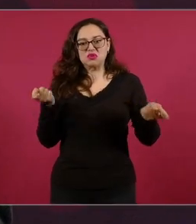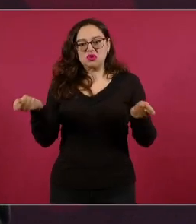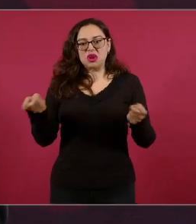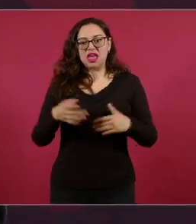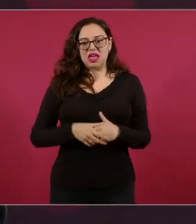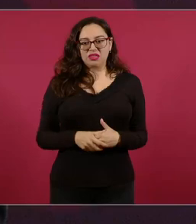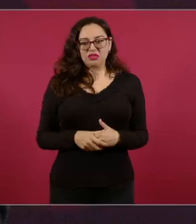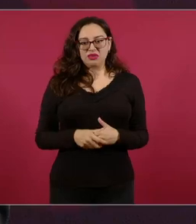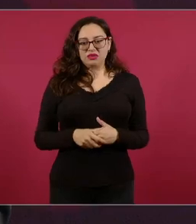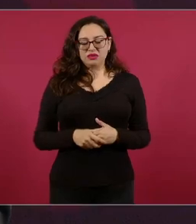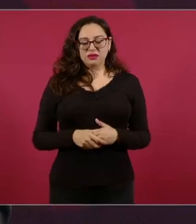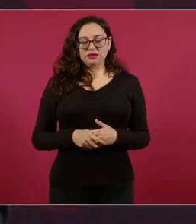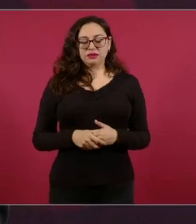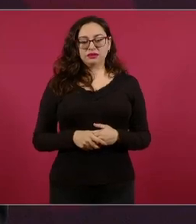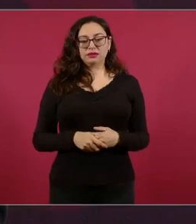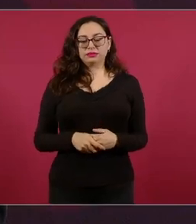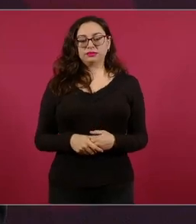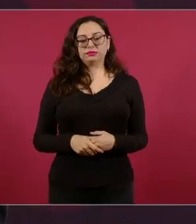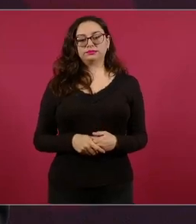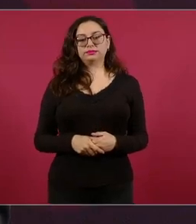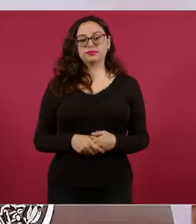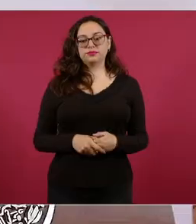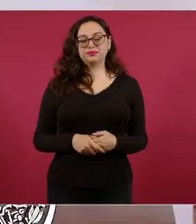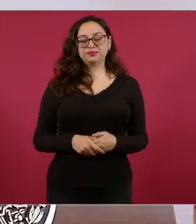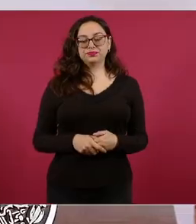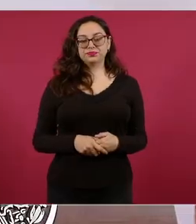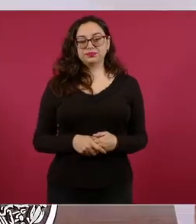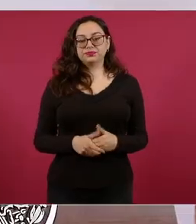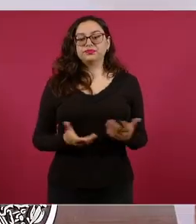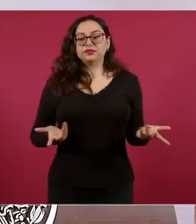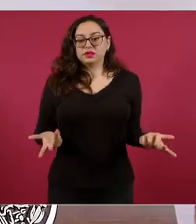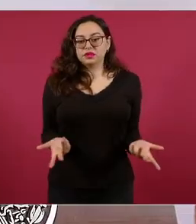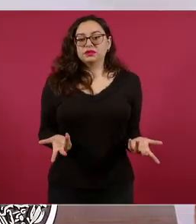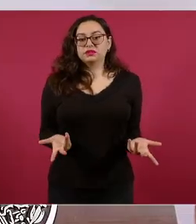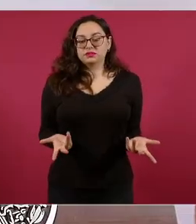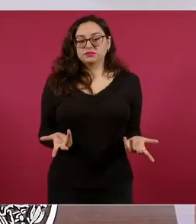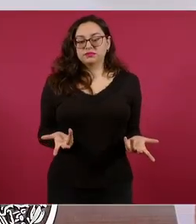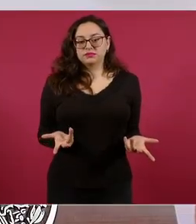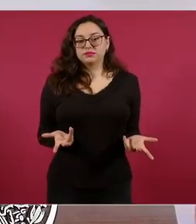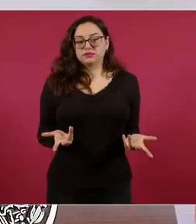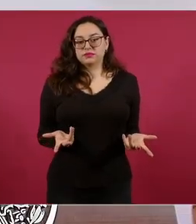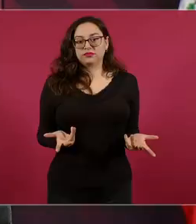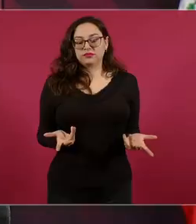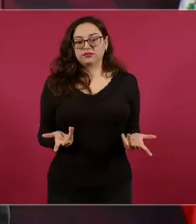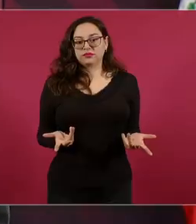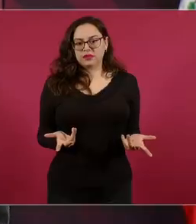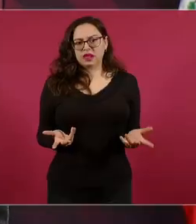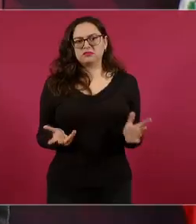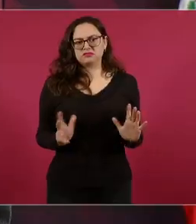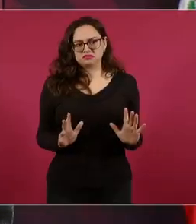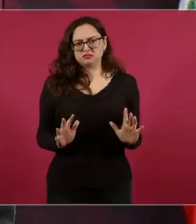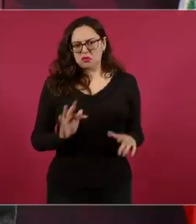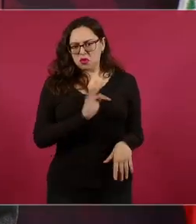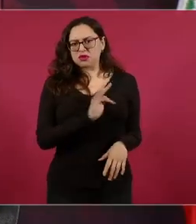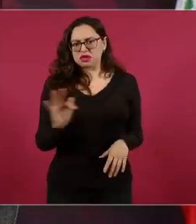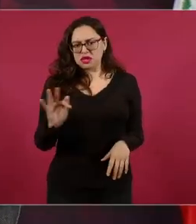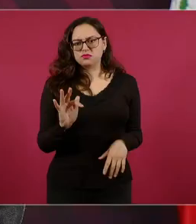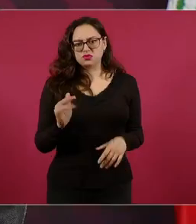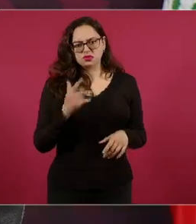primero, pues ya lo estamos diciendo, a ver, en qué consiste la reforma en Estados Unidos